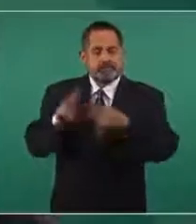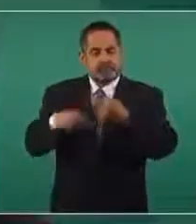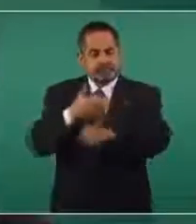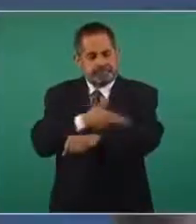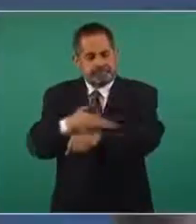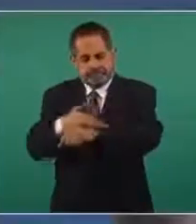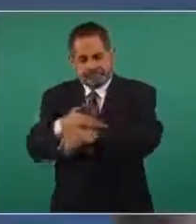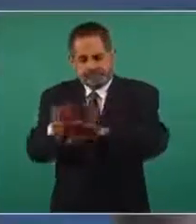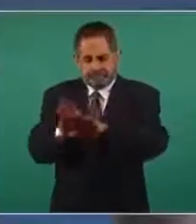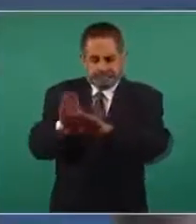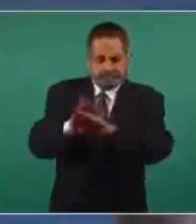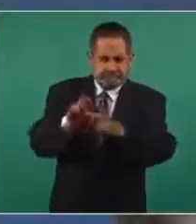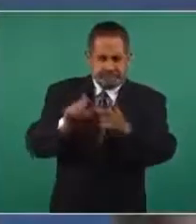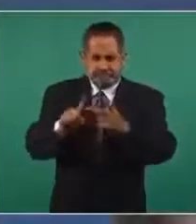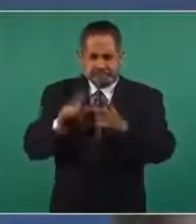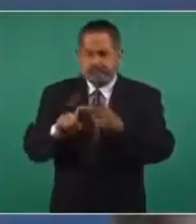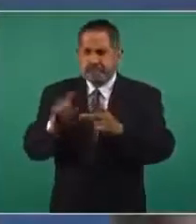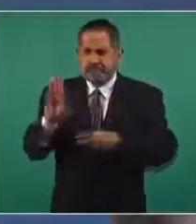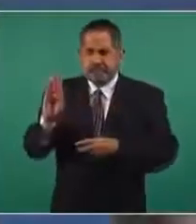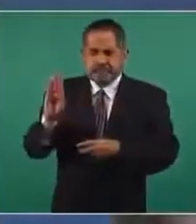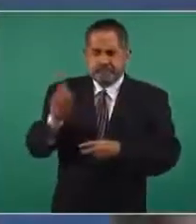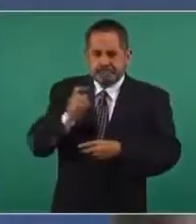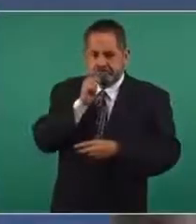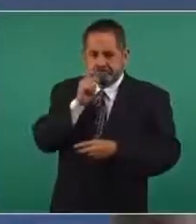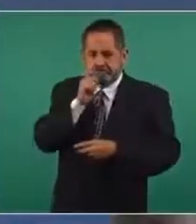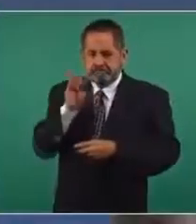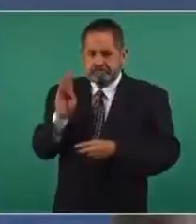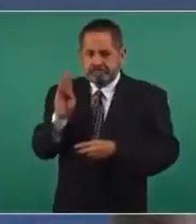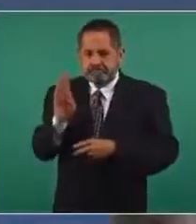el uso de la marihuana